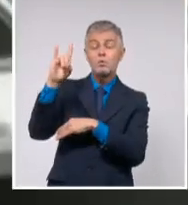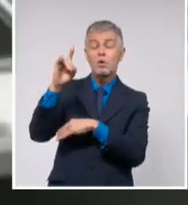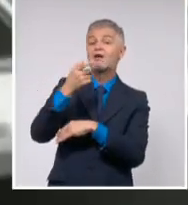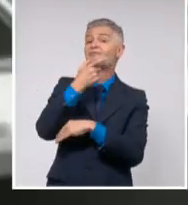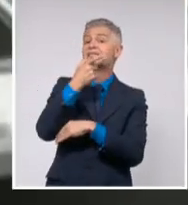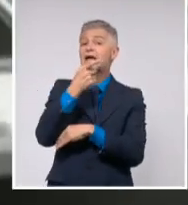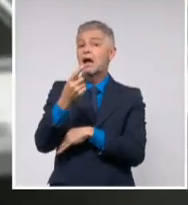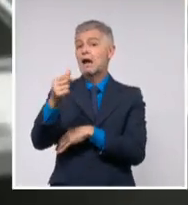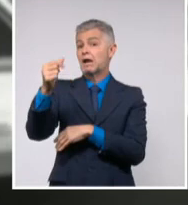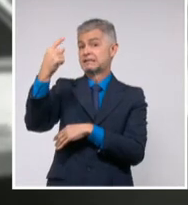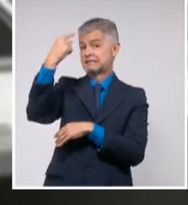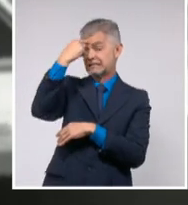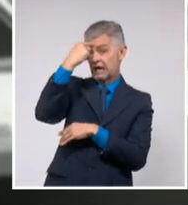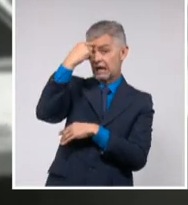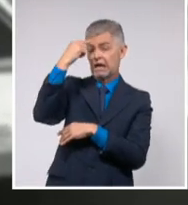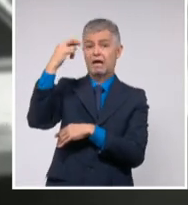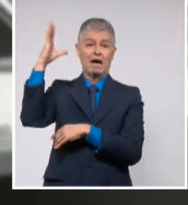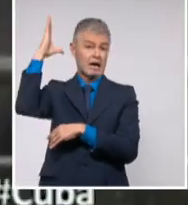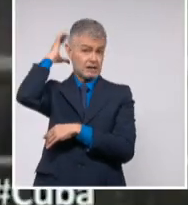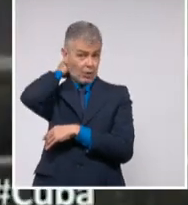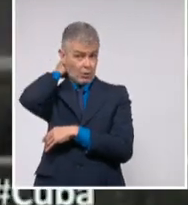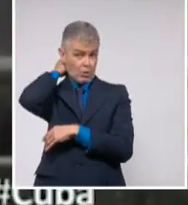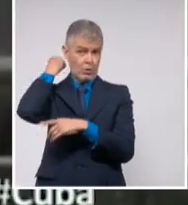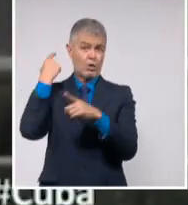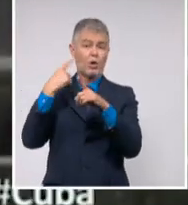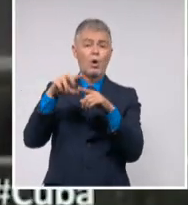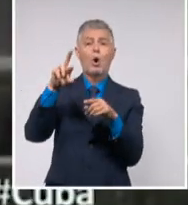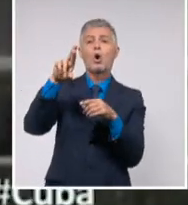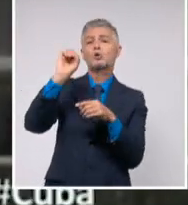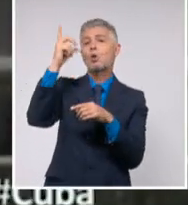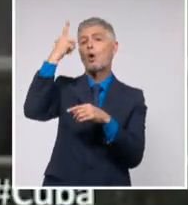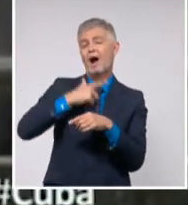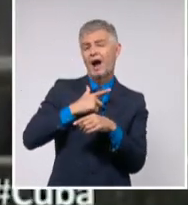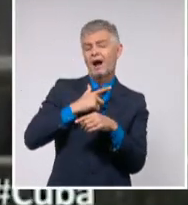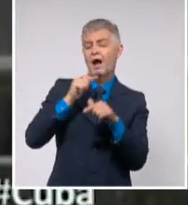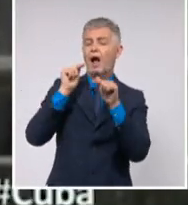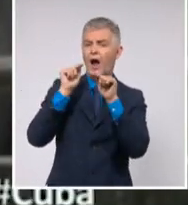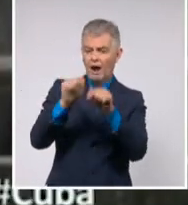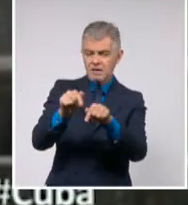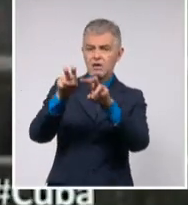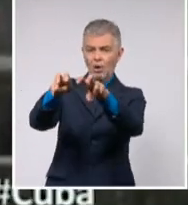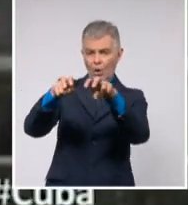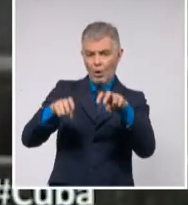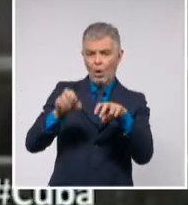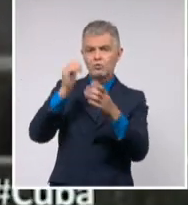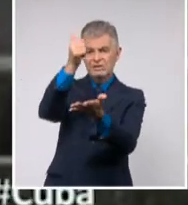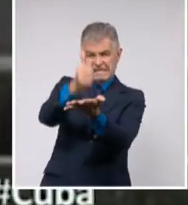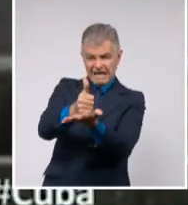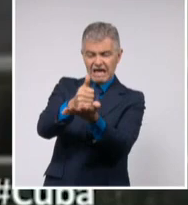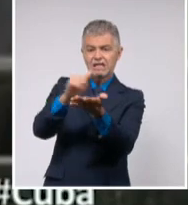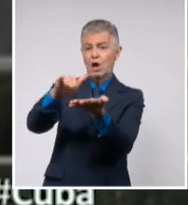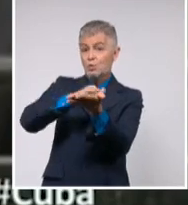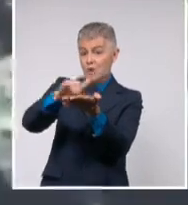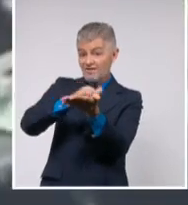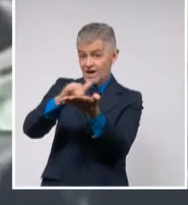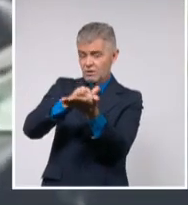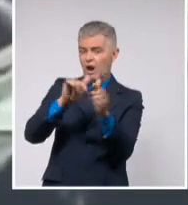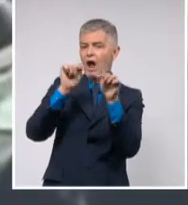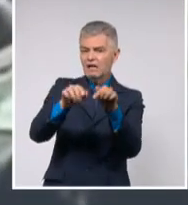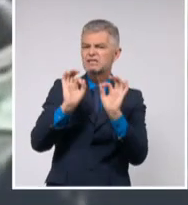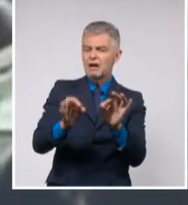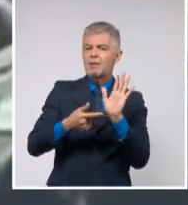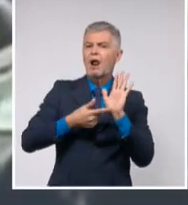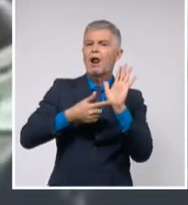el Che, Raúl y el canciller de la dignidad, Raúl Roa, llevaron allí a su sede en Nueva York, no solo la voz del pueblo